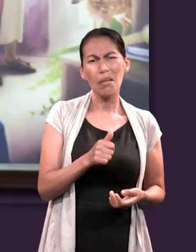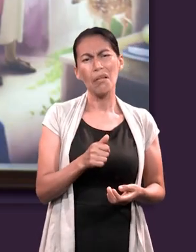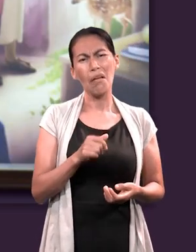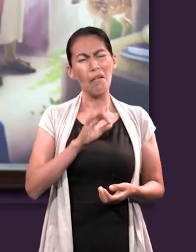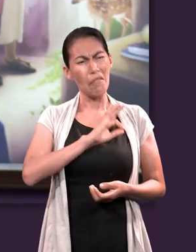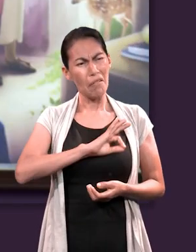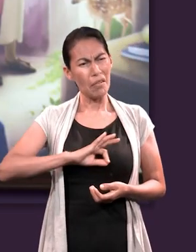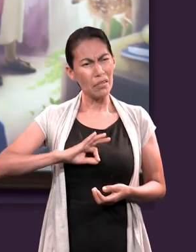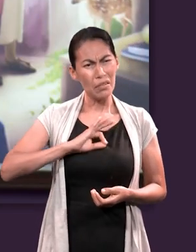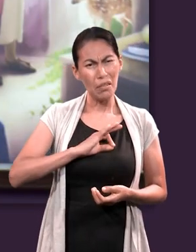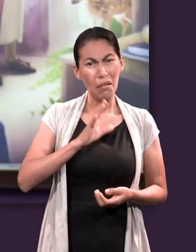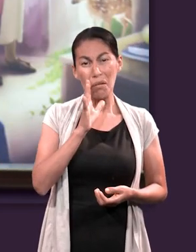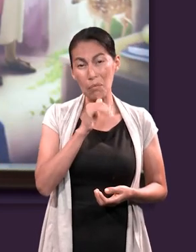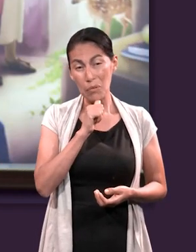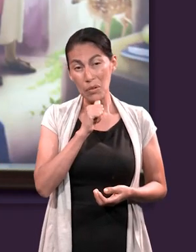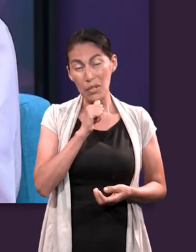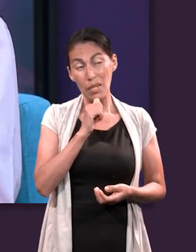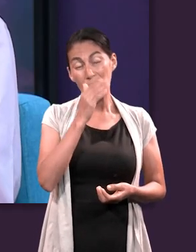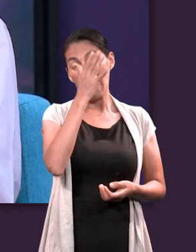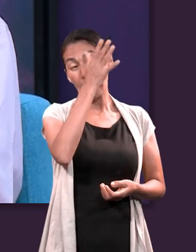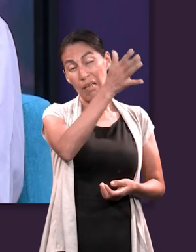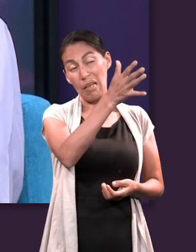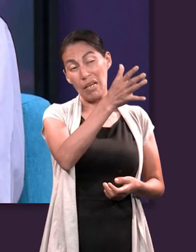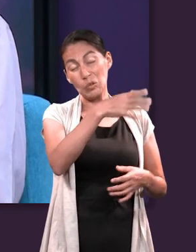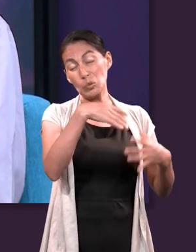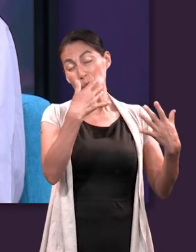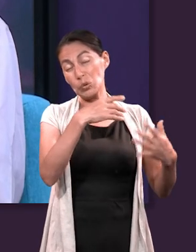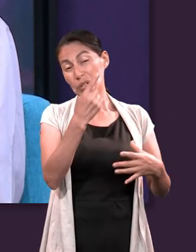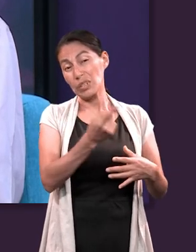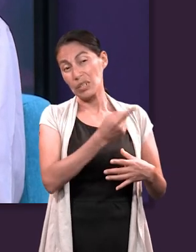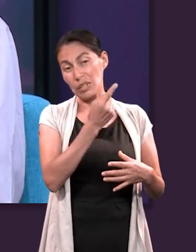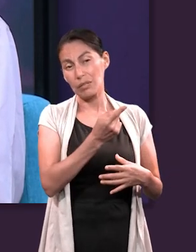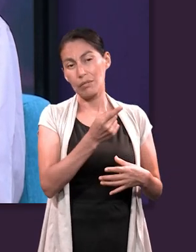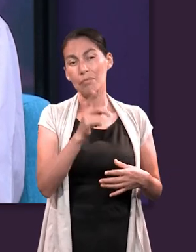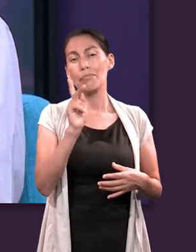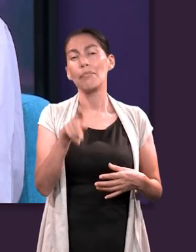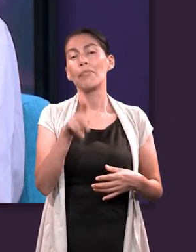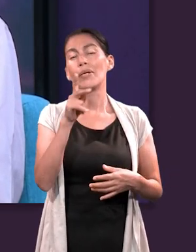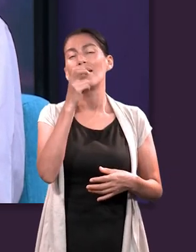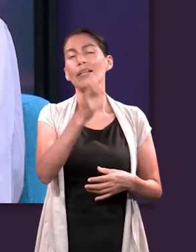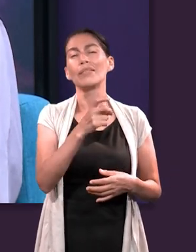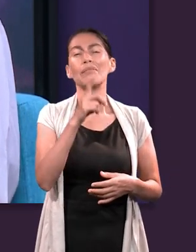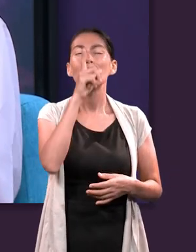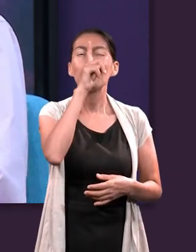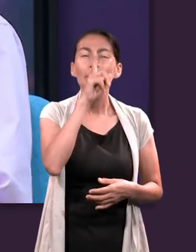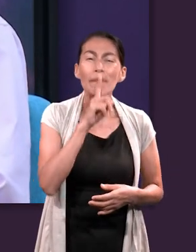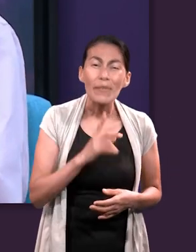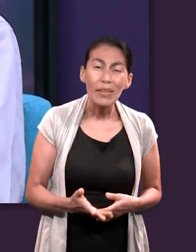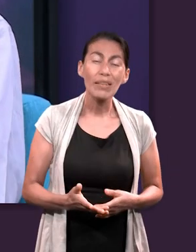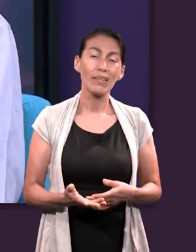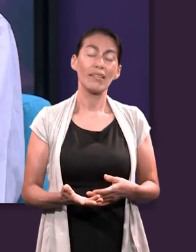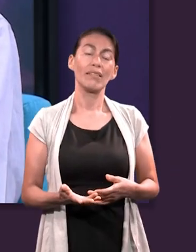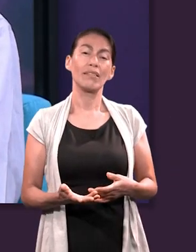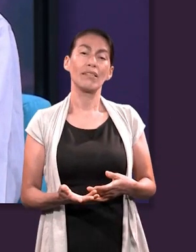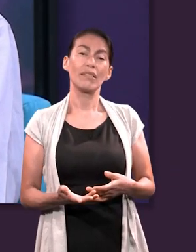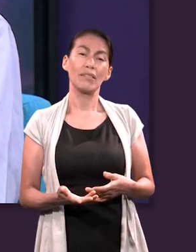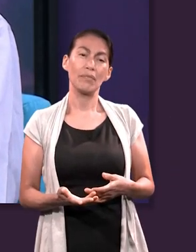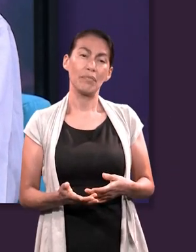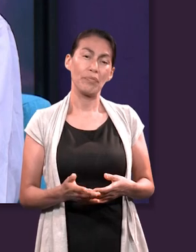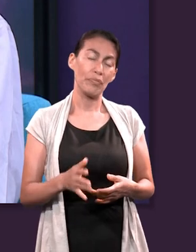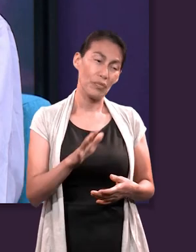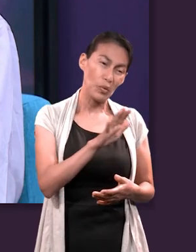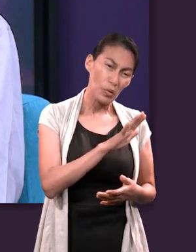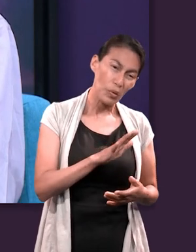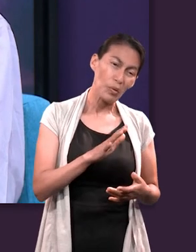como una felicidad inalcanzable en el más allá que nos espera. Pero ciertamente todo esto es falso. Todo esto